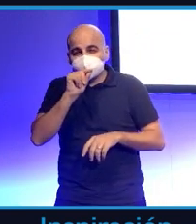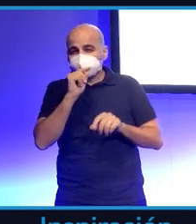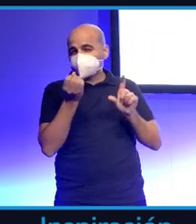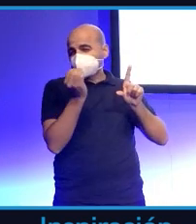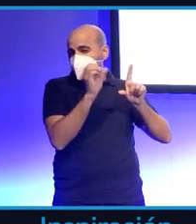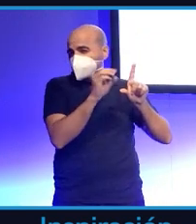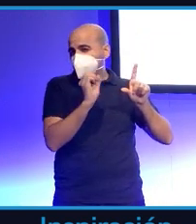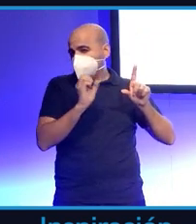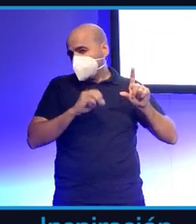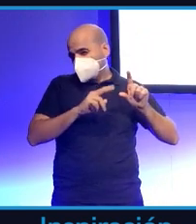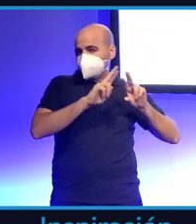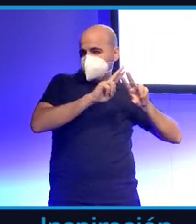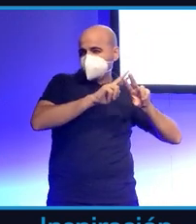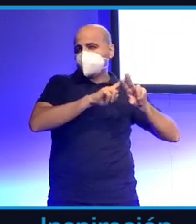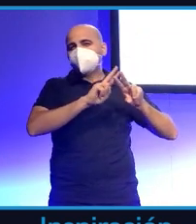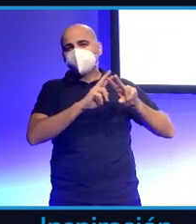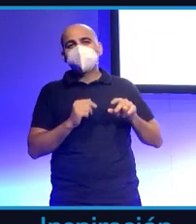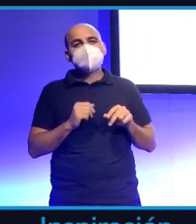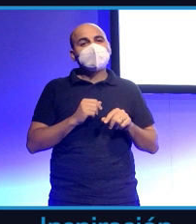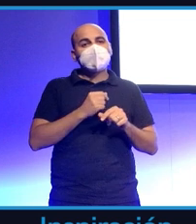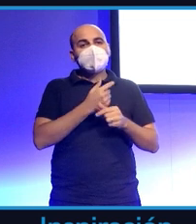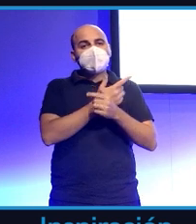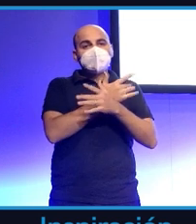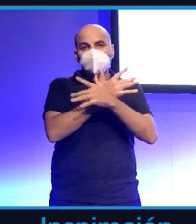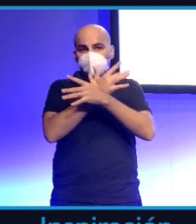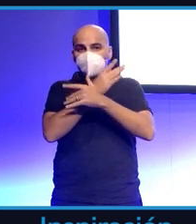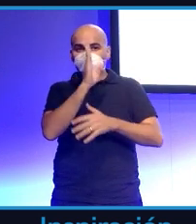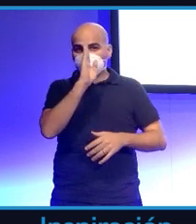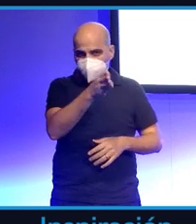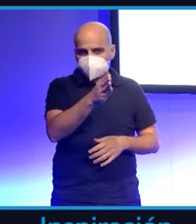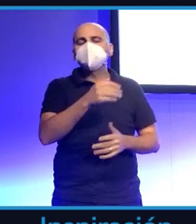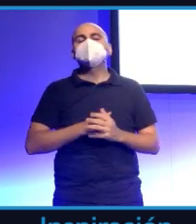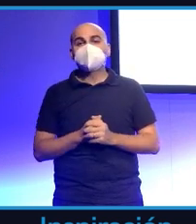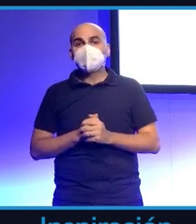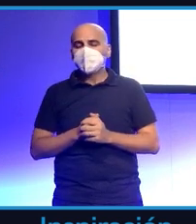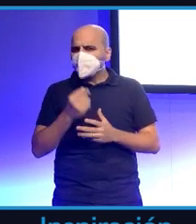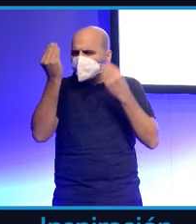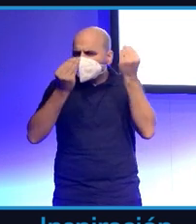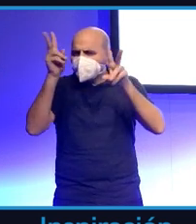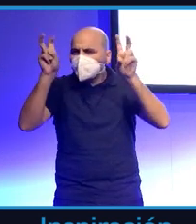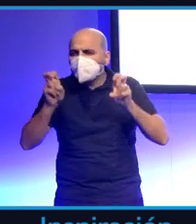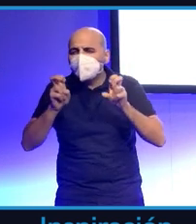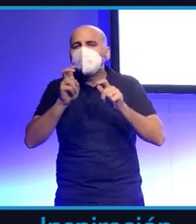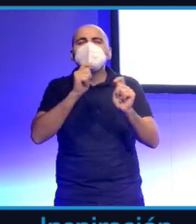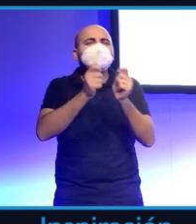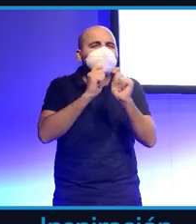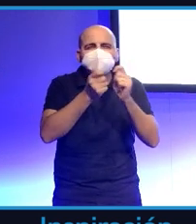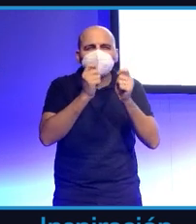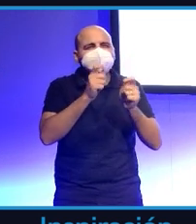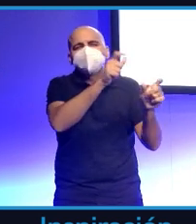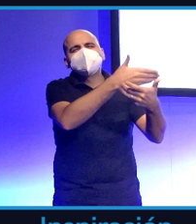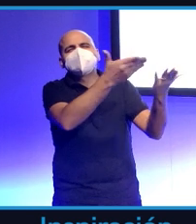Yo creo que hay mucha confusión sobre el periodismo después de tantos años,